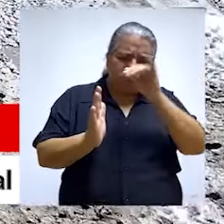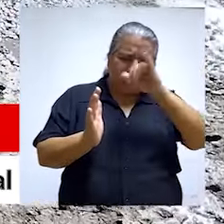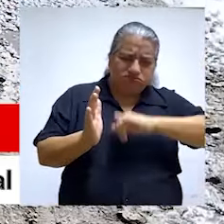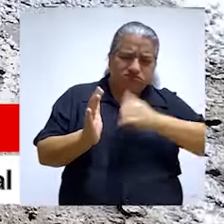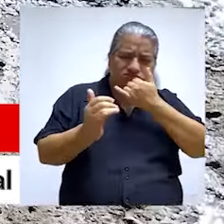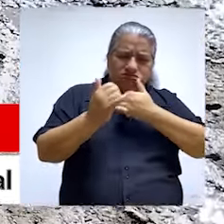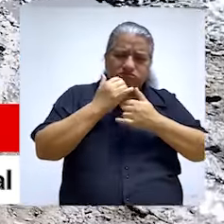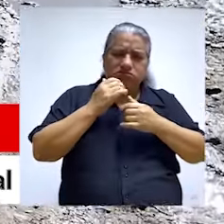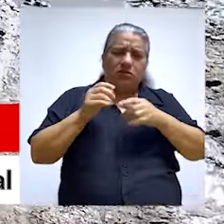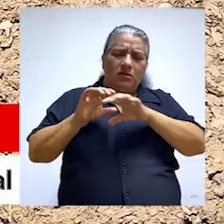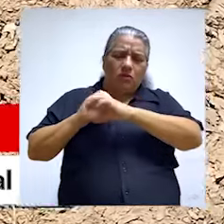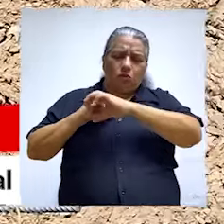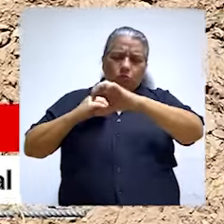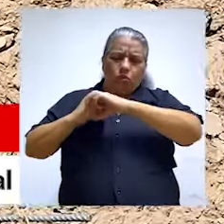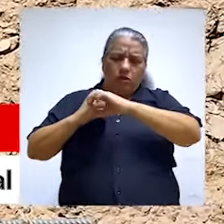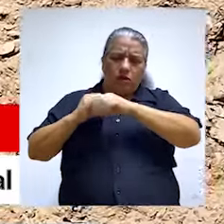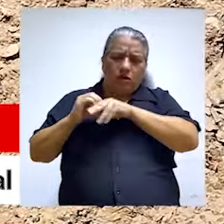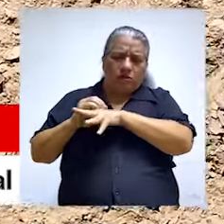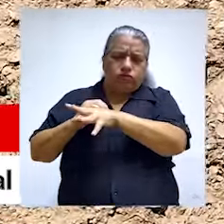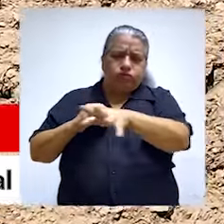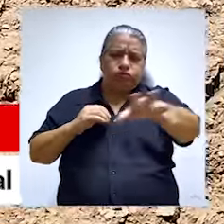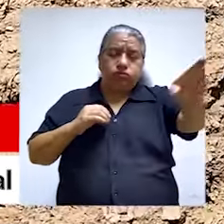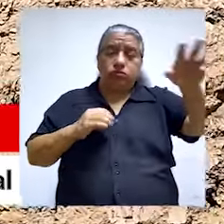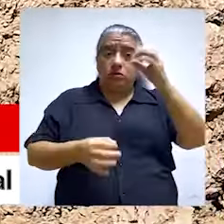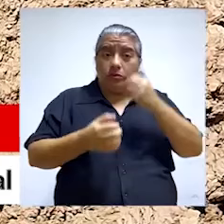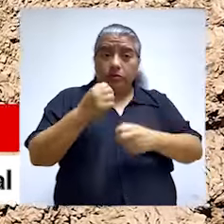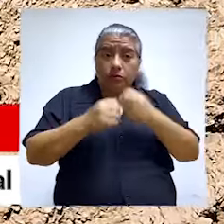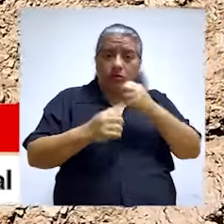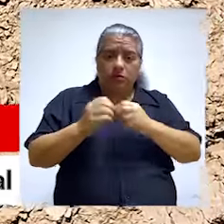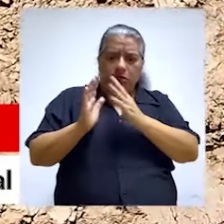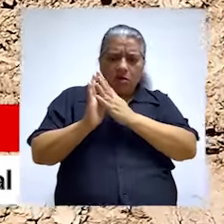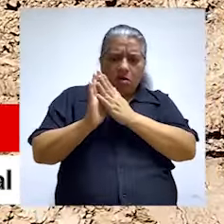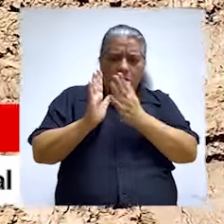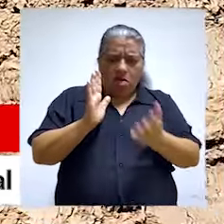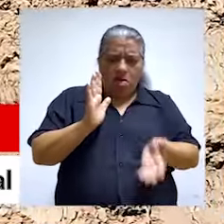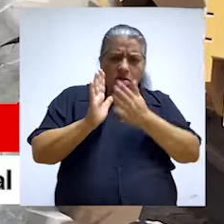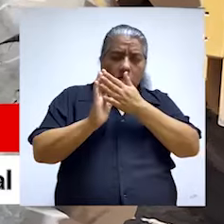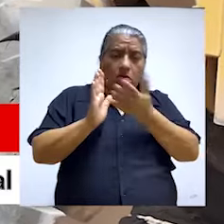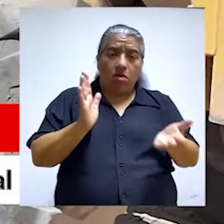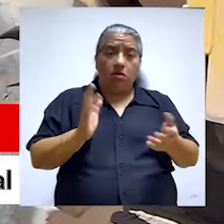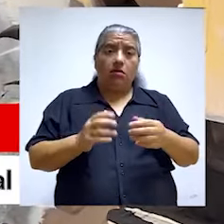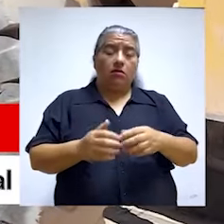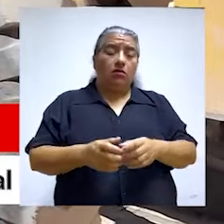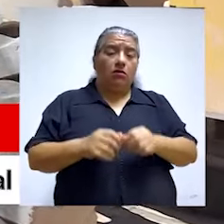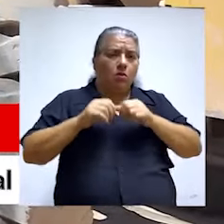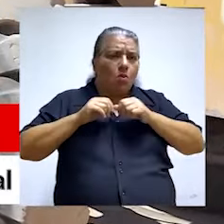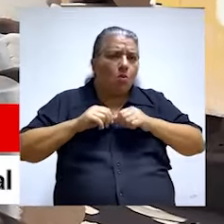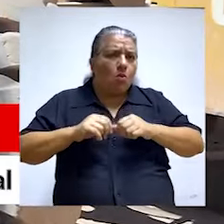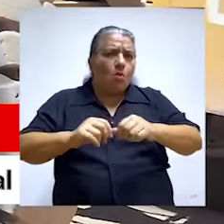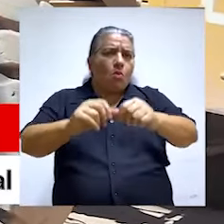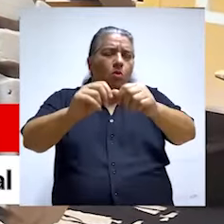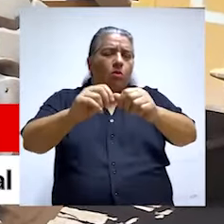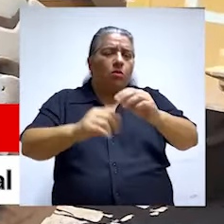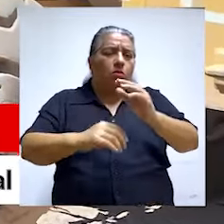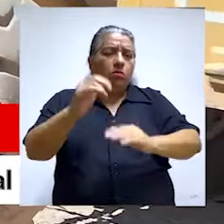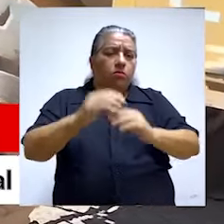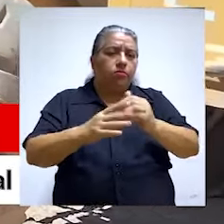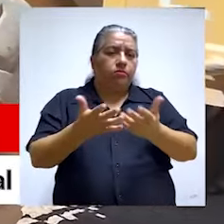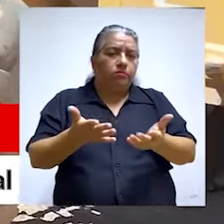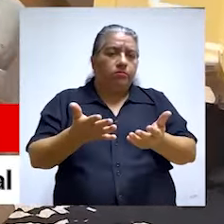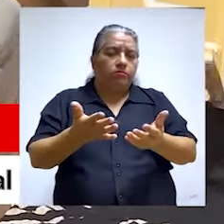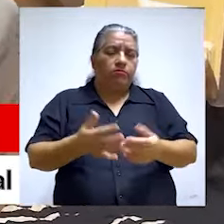encofrado y desencofrado de muros de protección e instalación de tuberías de drenaje. Esta situación genera el riesgo en la calidad,